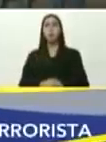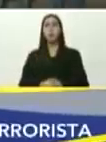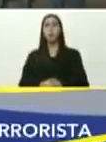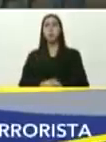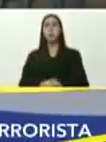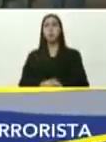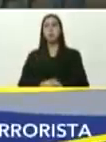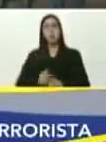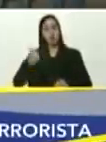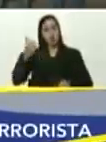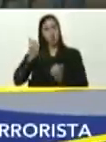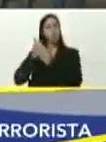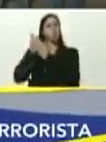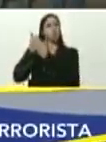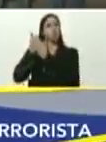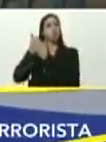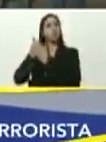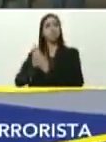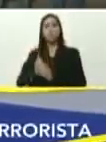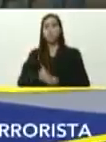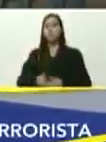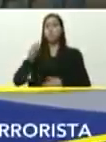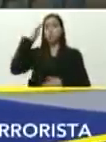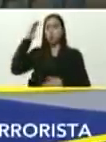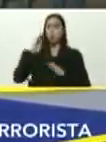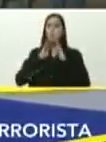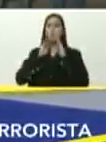cuenta conmigo, que Dios los bendiga, pues,